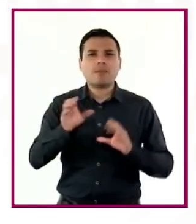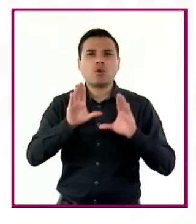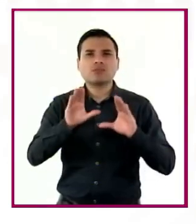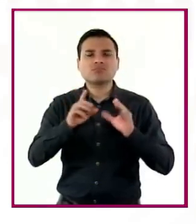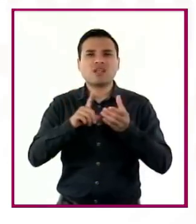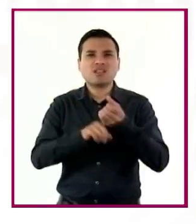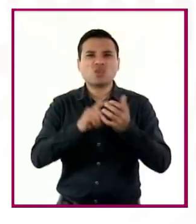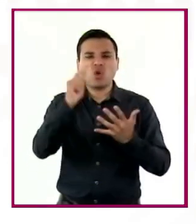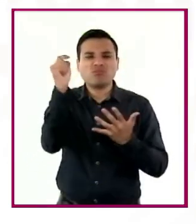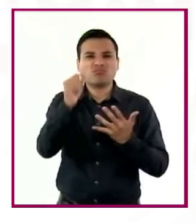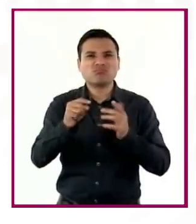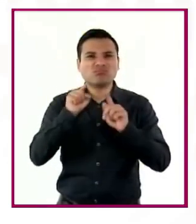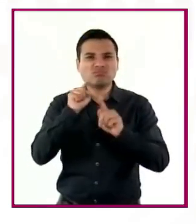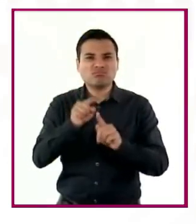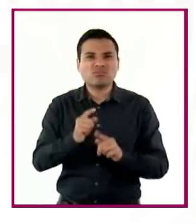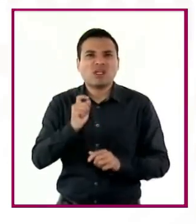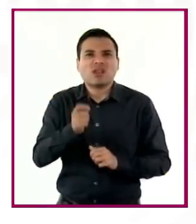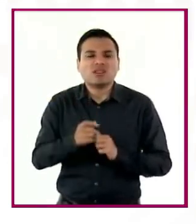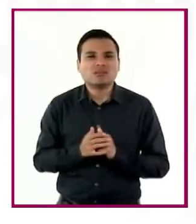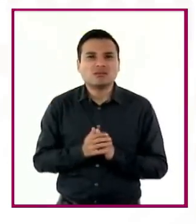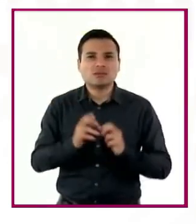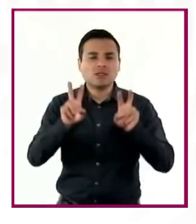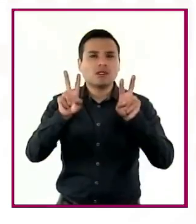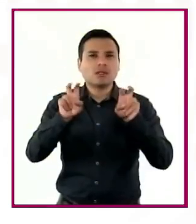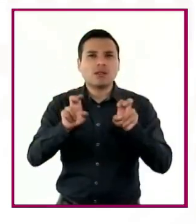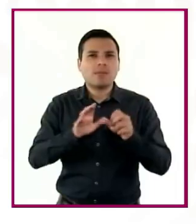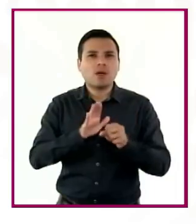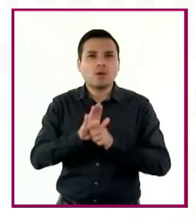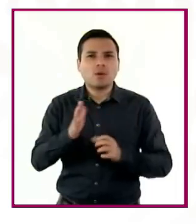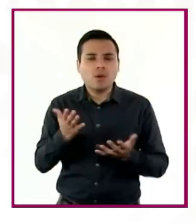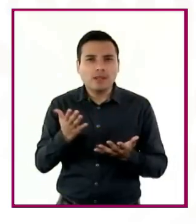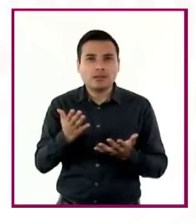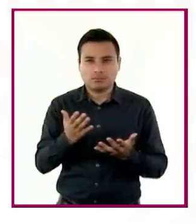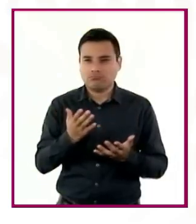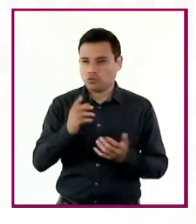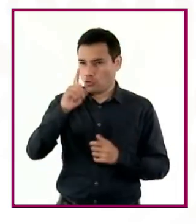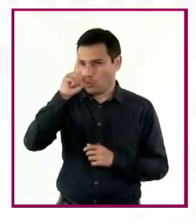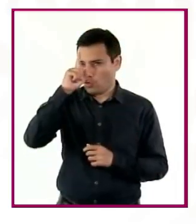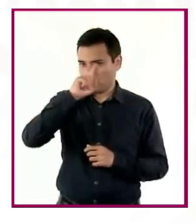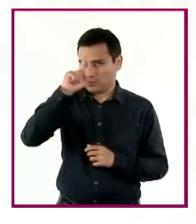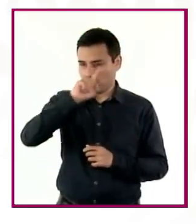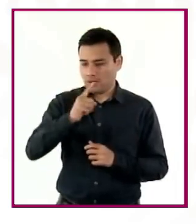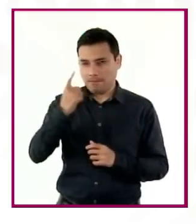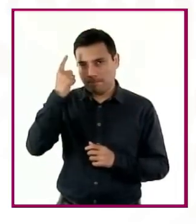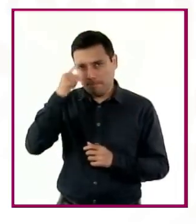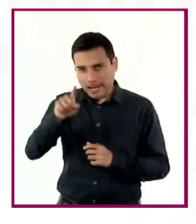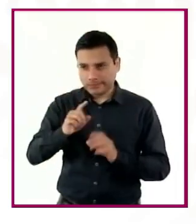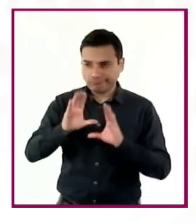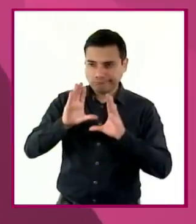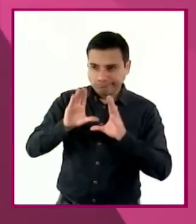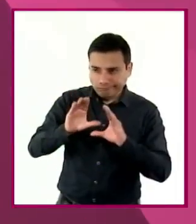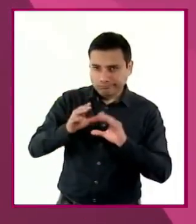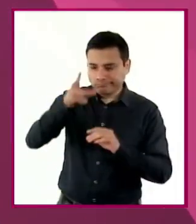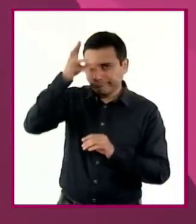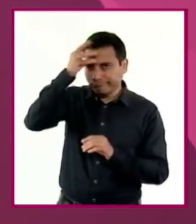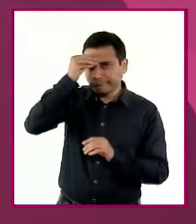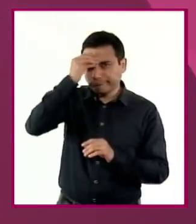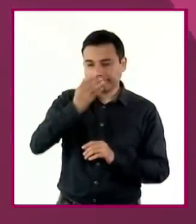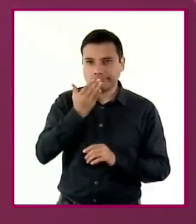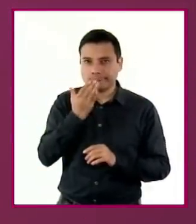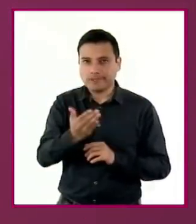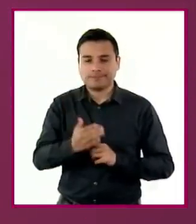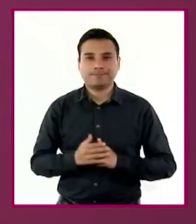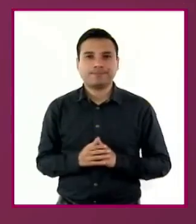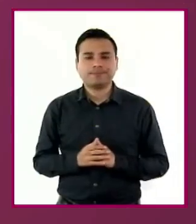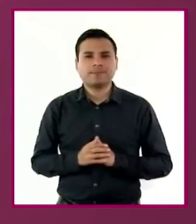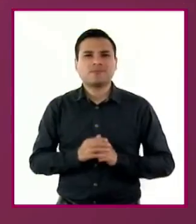contenidos que se abordan en este y algunas propuestas para favorecer el aprendizaje. La finalidad